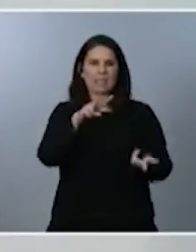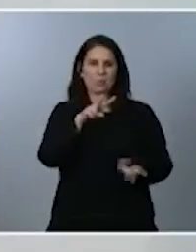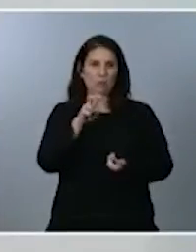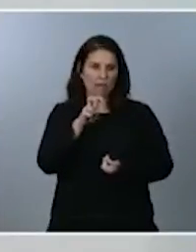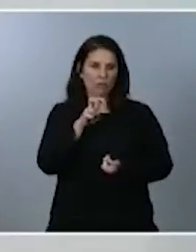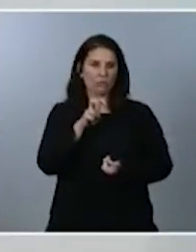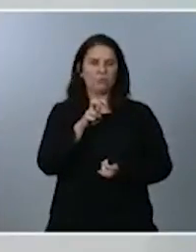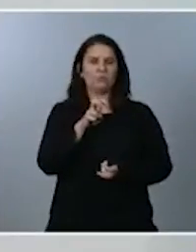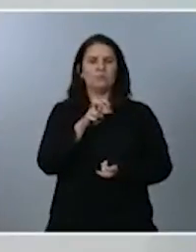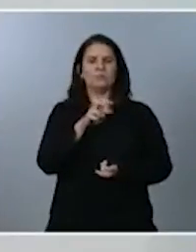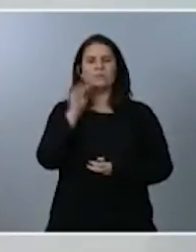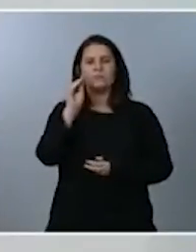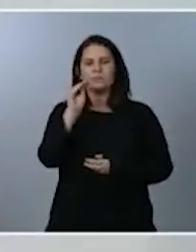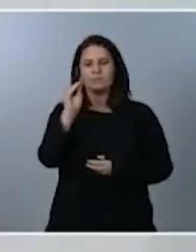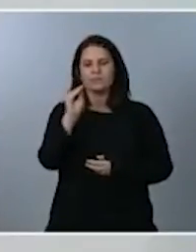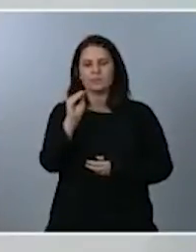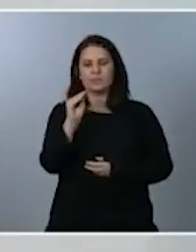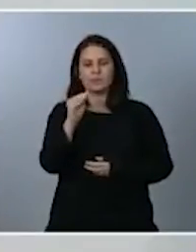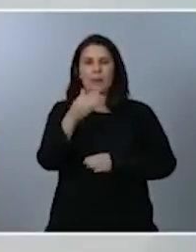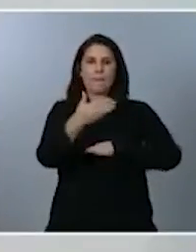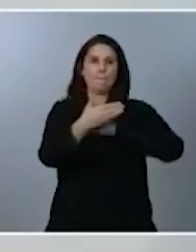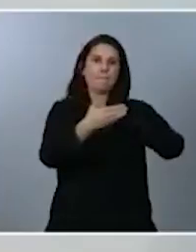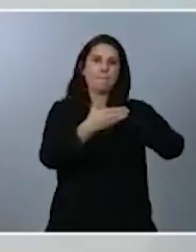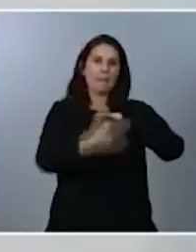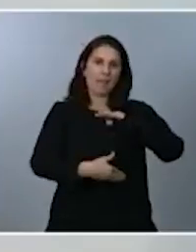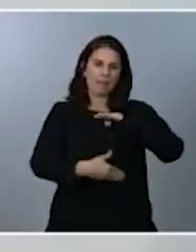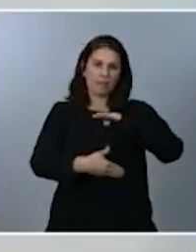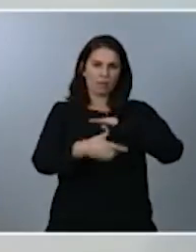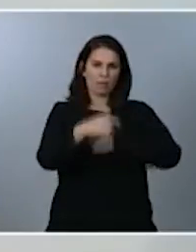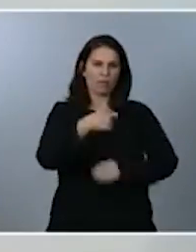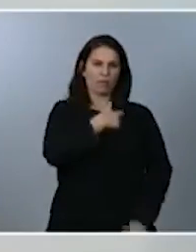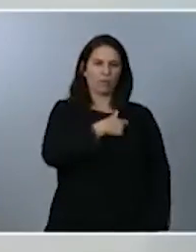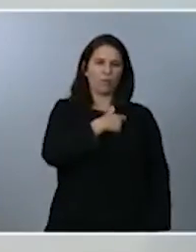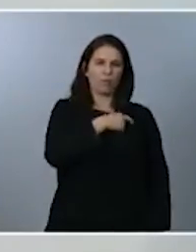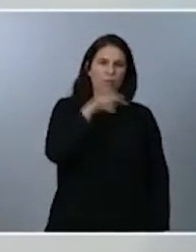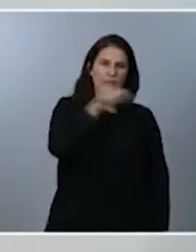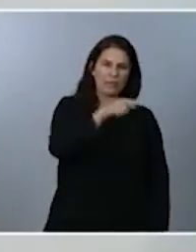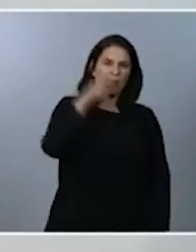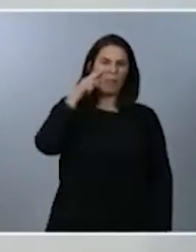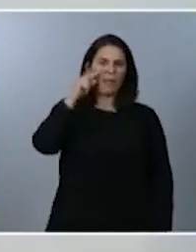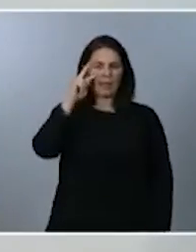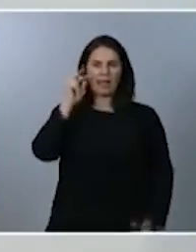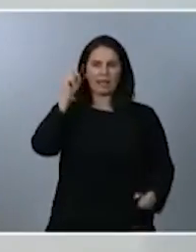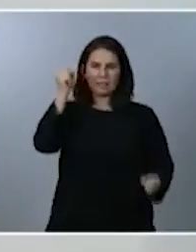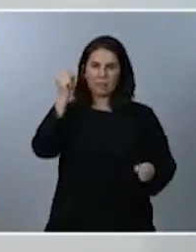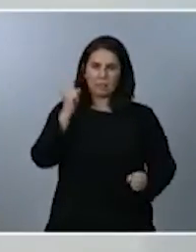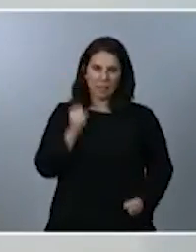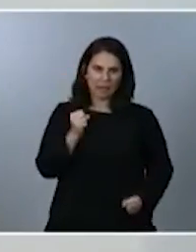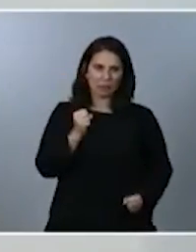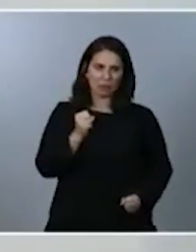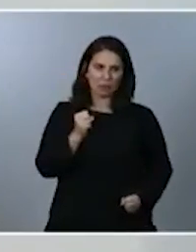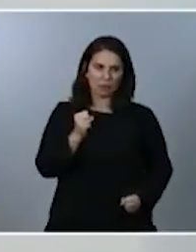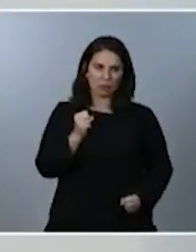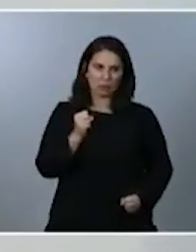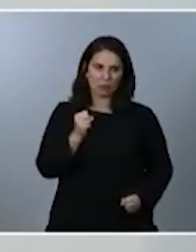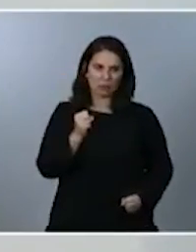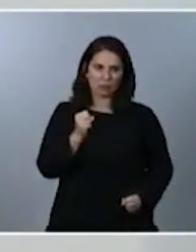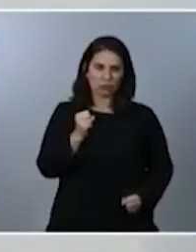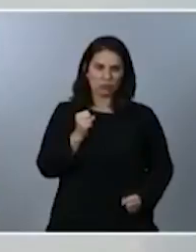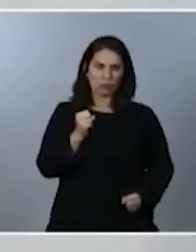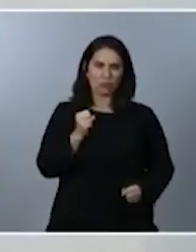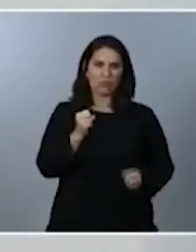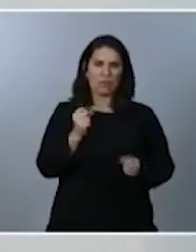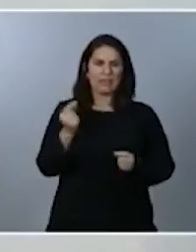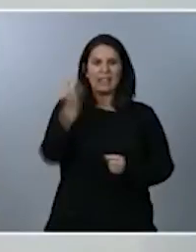cuál es el plazo que le van a dar a ese comité de expertos para diseñar una reforma tributaria